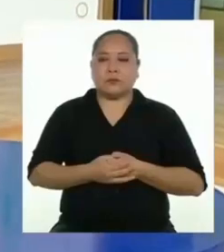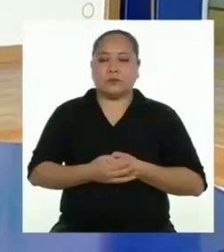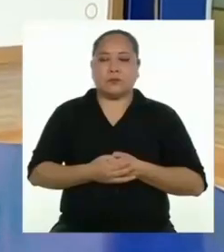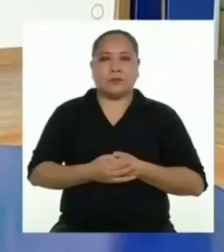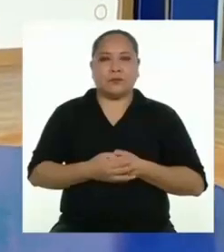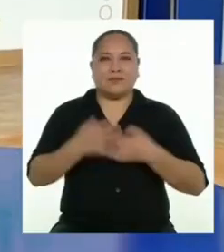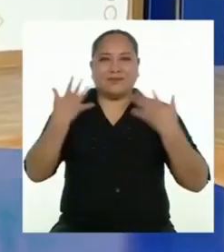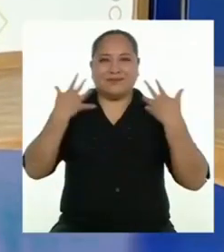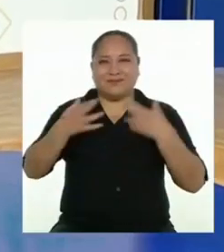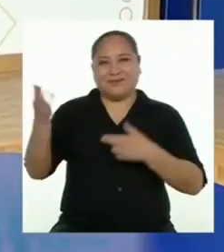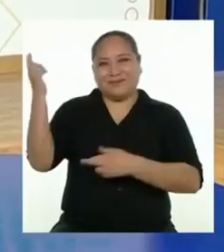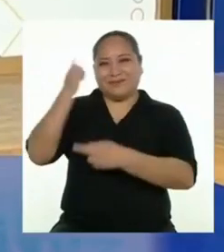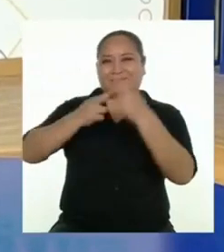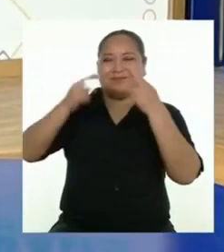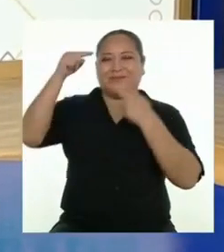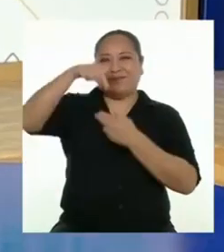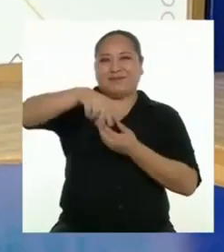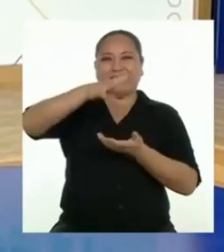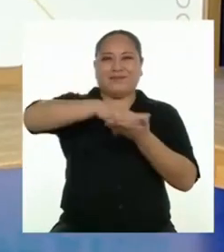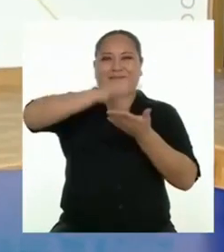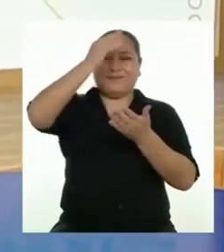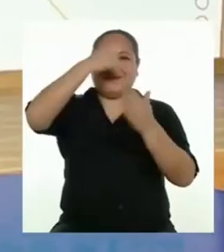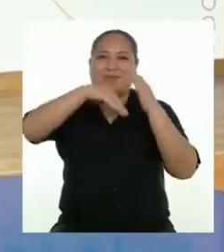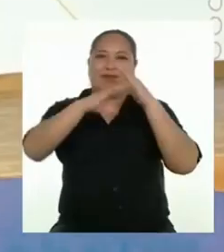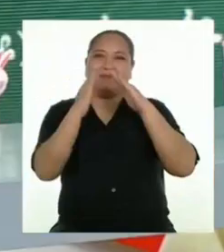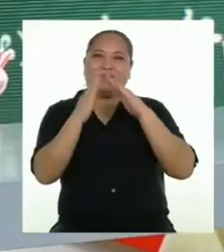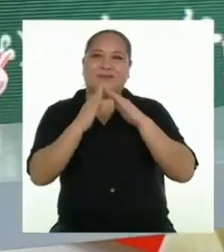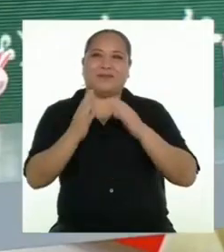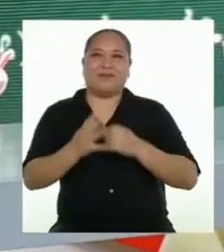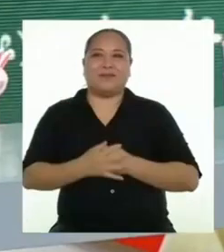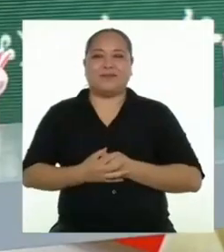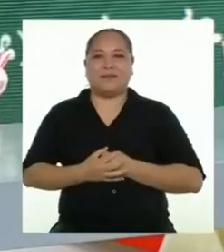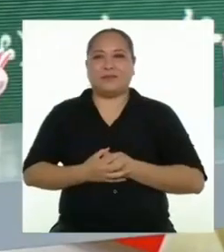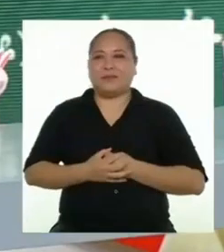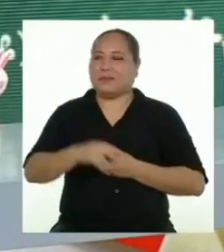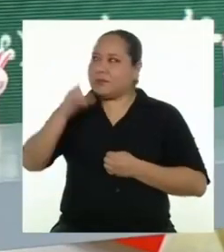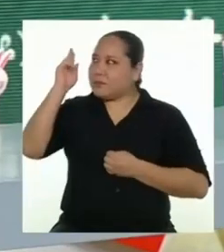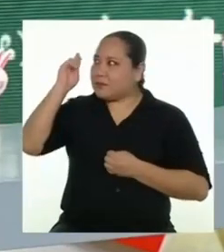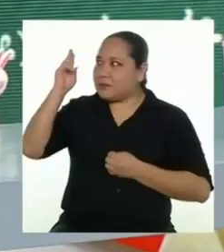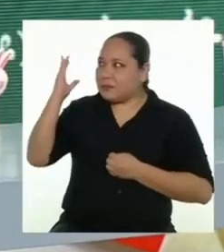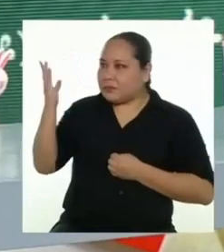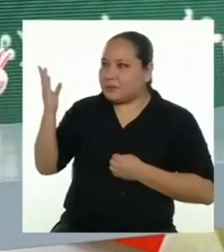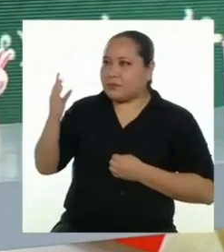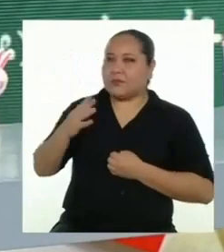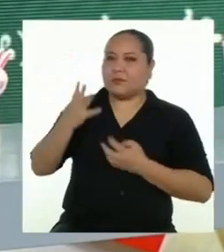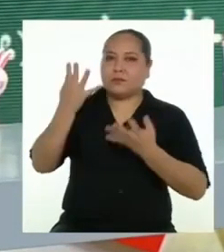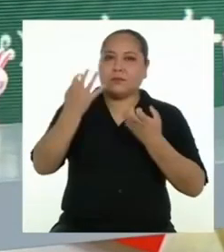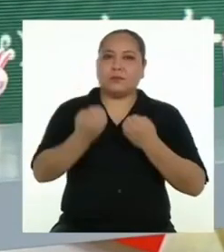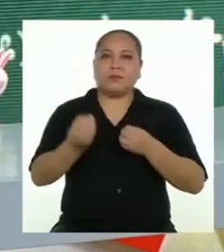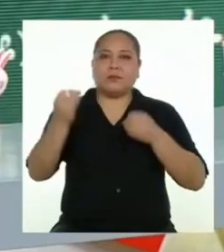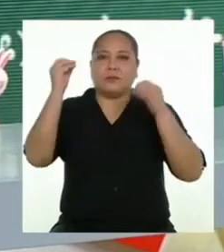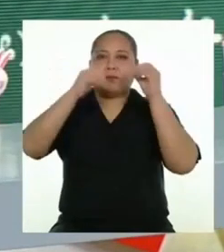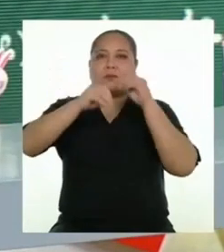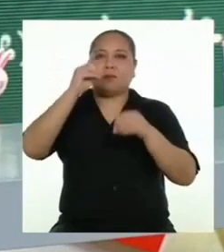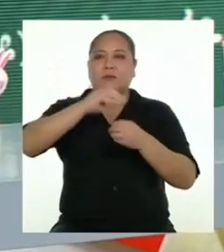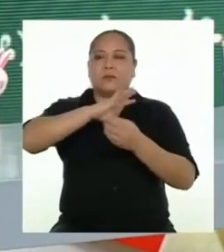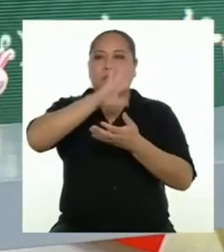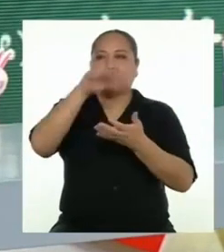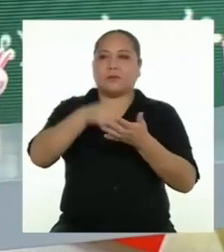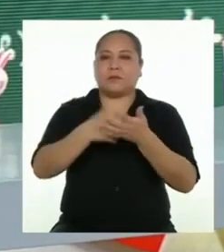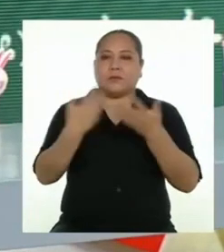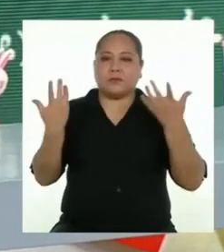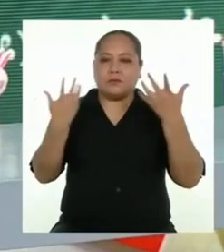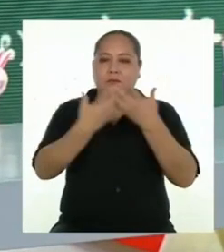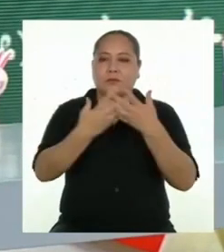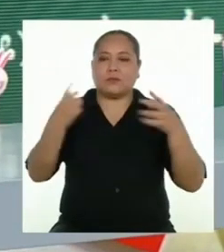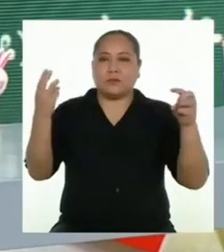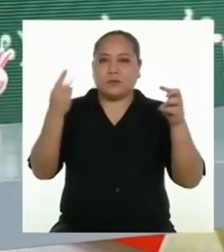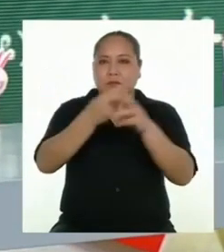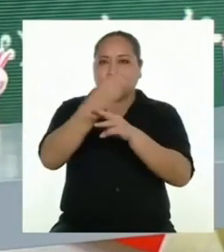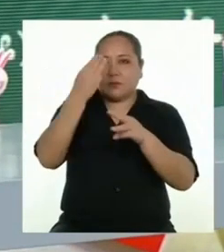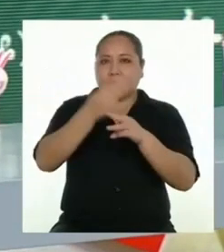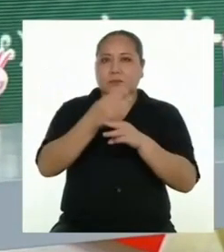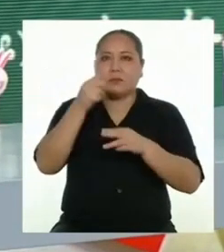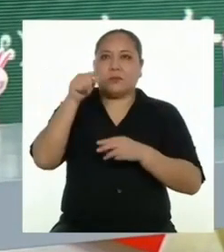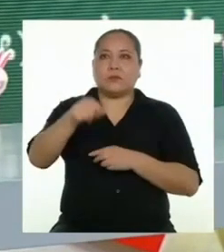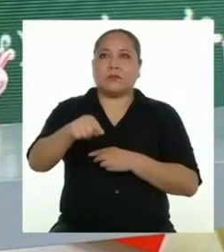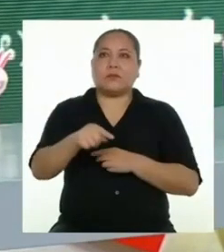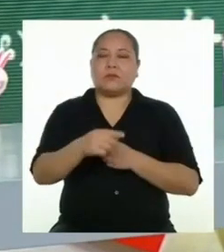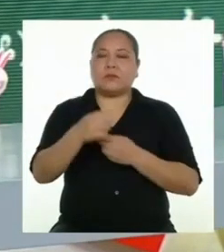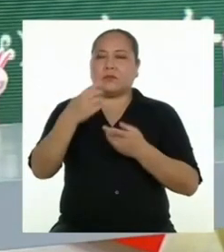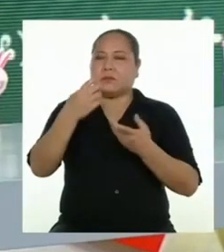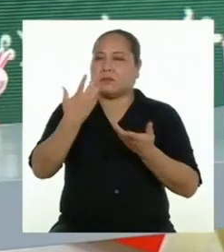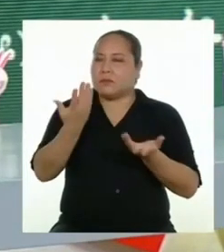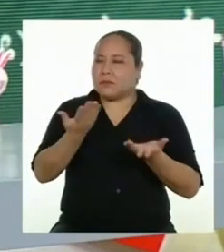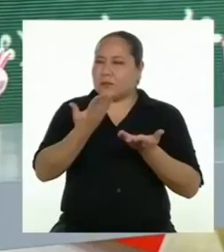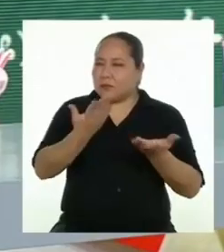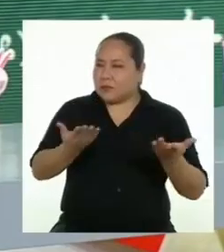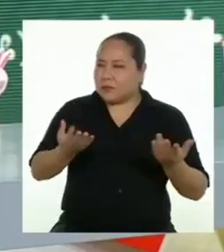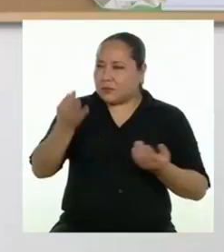Estamos de vuelta en Aprendo en Casa. Profesora, quisiera aplicar todas esas relaciones matemáticas a un caso